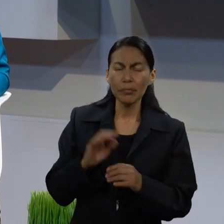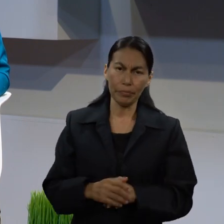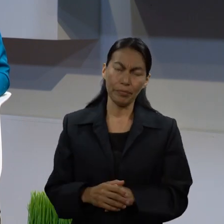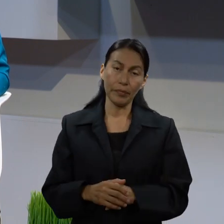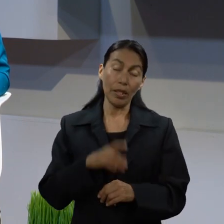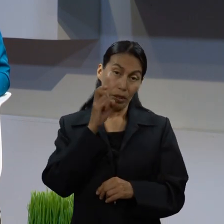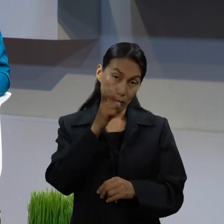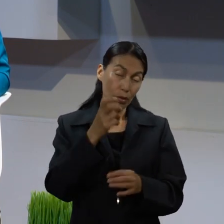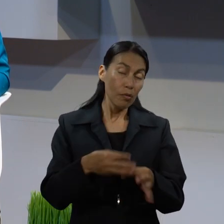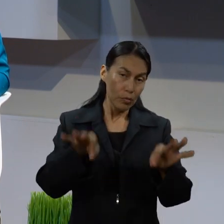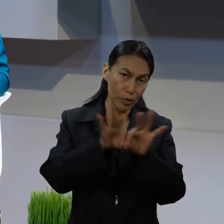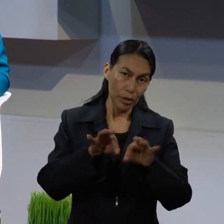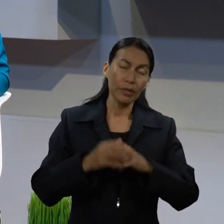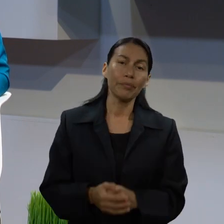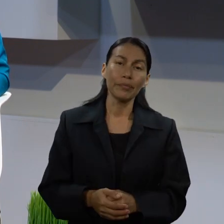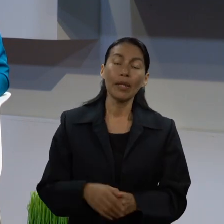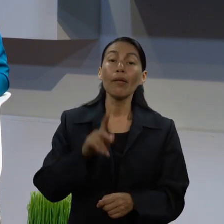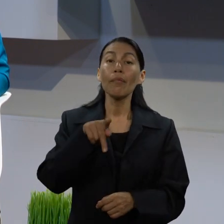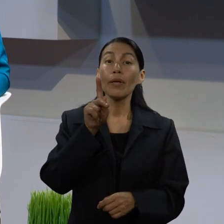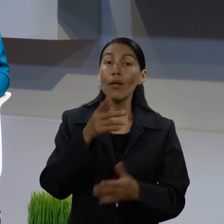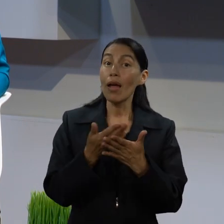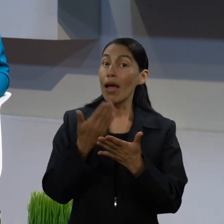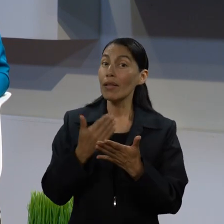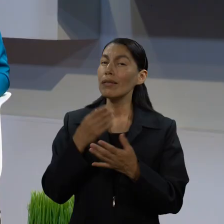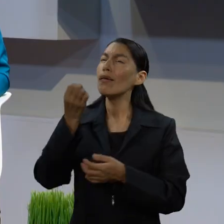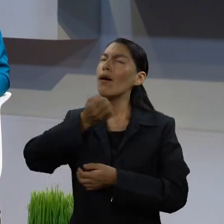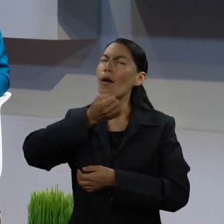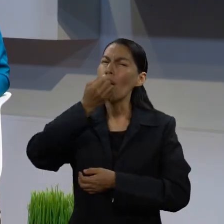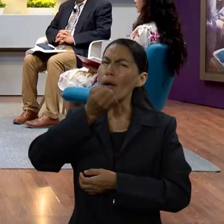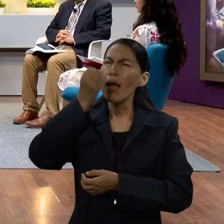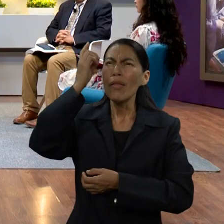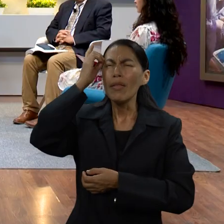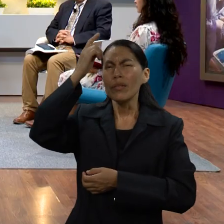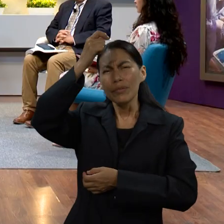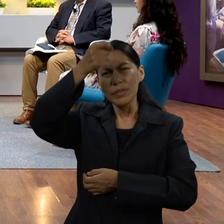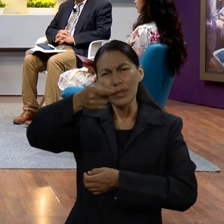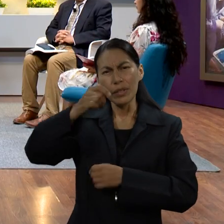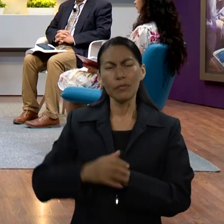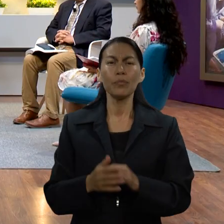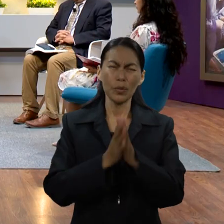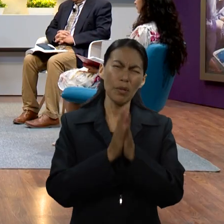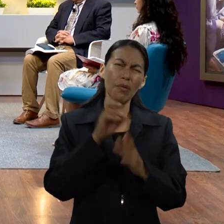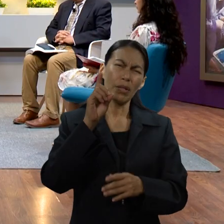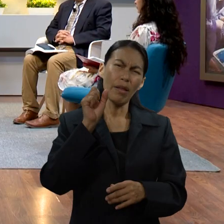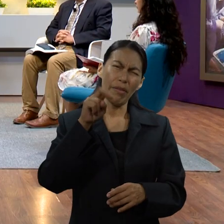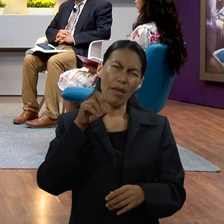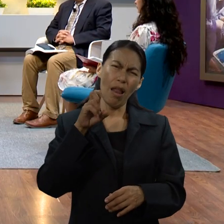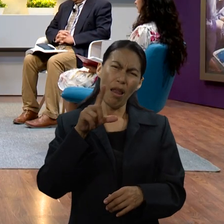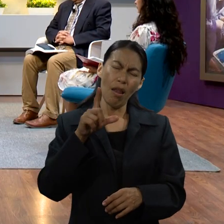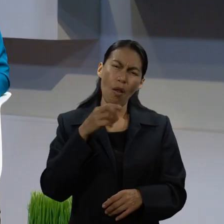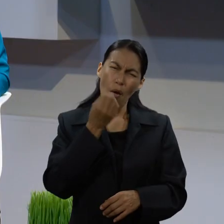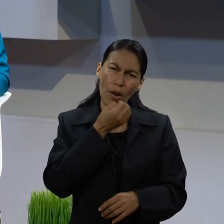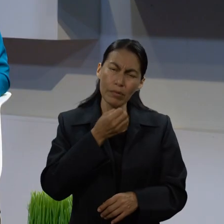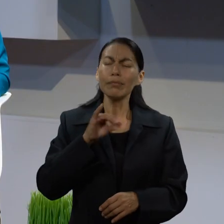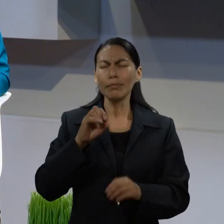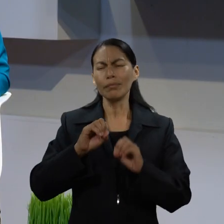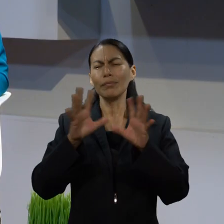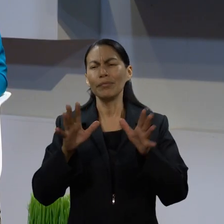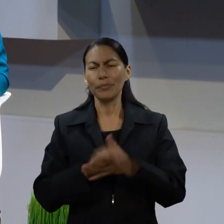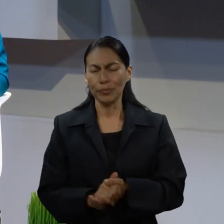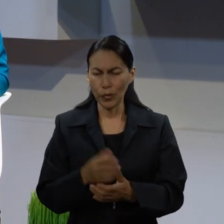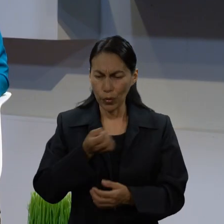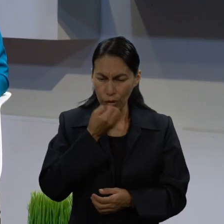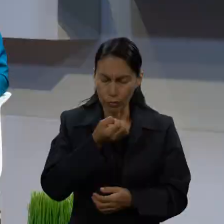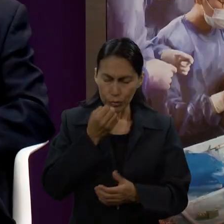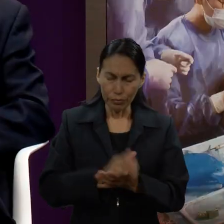clave para el estudio de este tema. Pero vamos a pedir la bendición de Dios y quisiera que Daniel nos dirija en oración. Por favor,